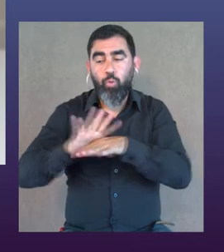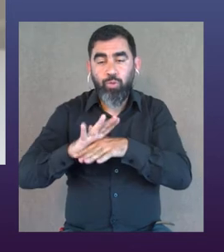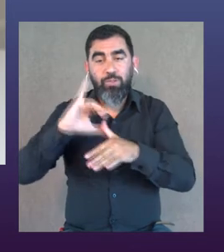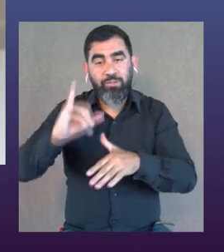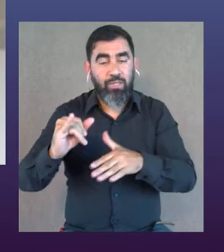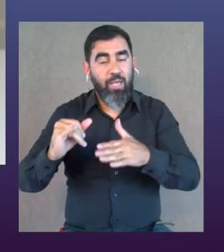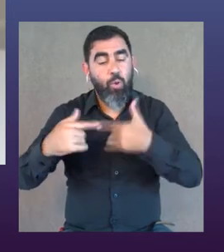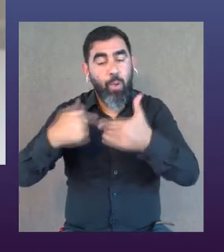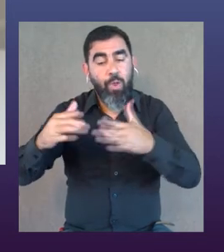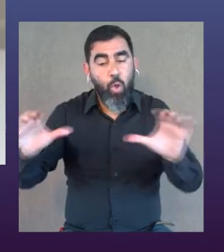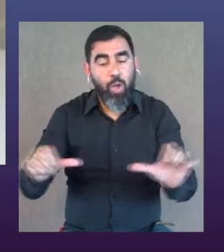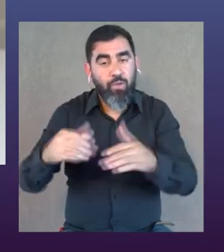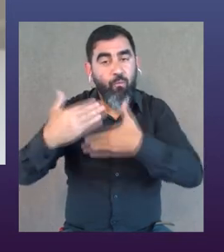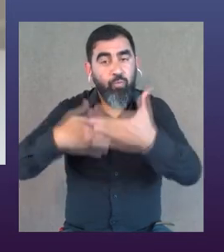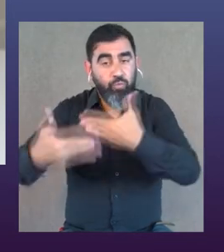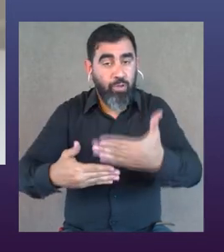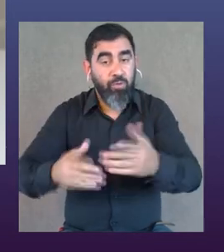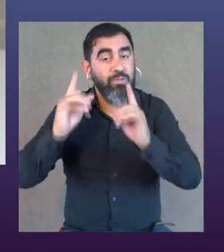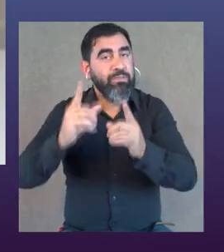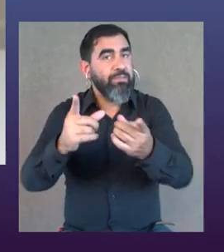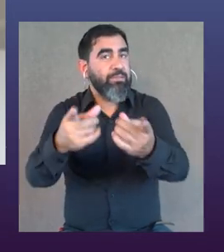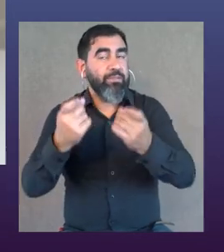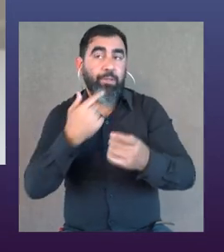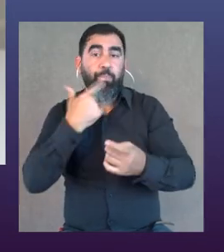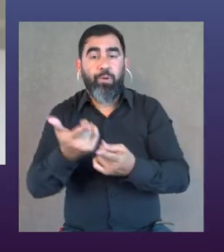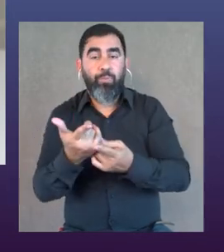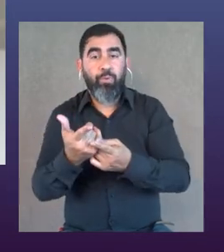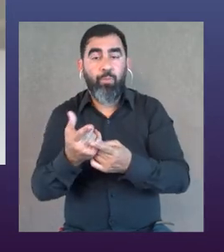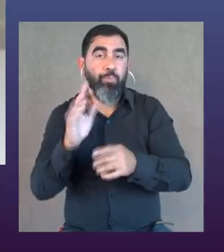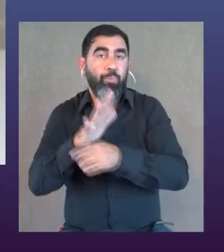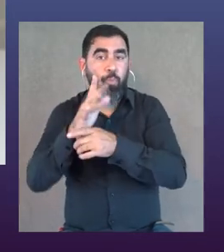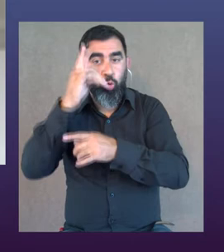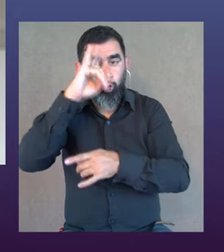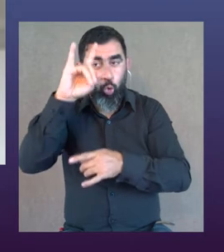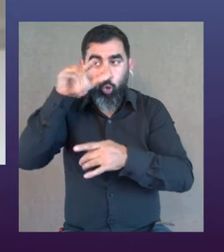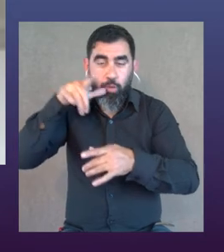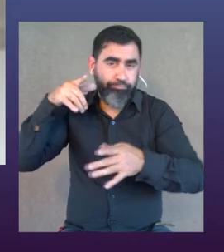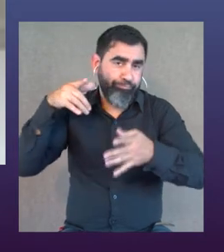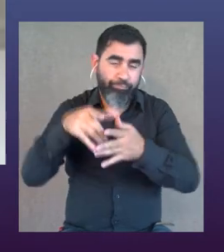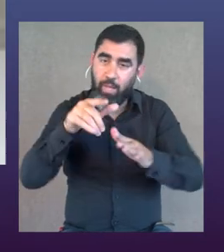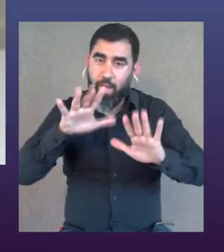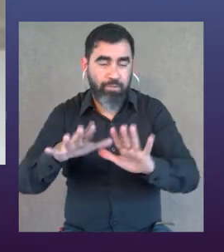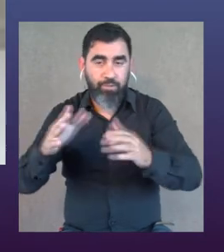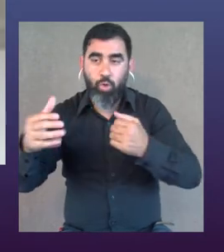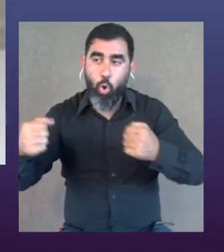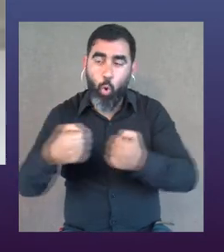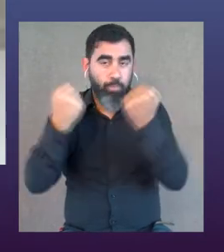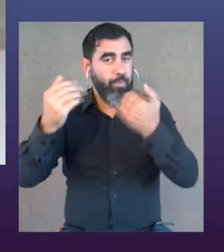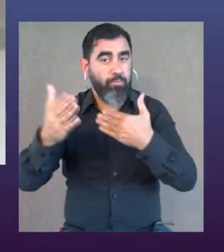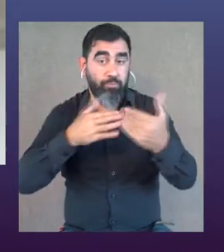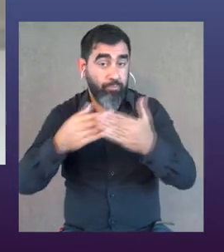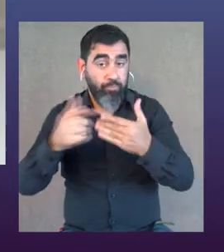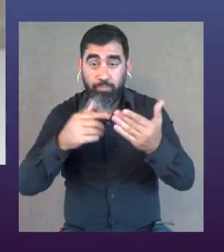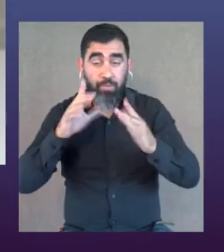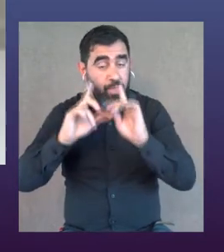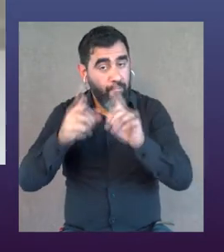coincido con Valentina también que el camino se hace andando. O sea, si hay que entrar como un toro, que decimos aquí en España, pues se entra como un